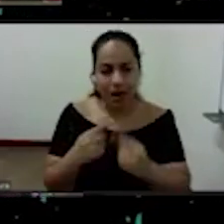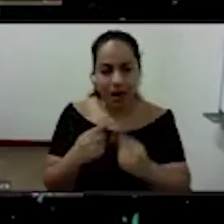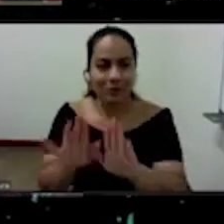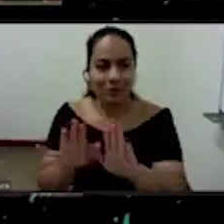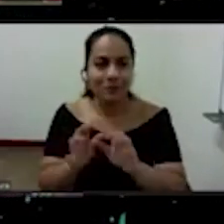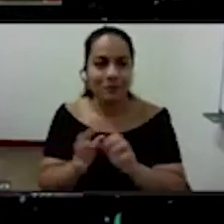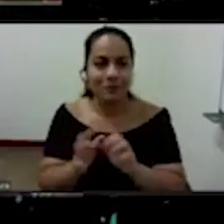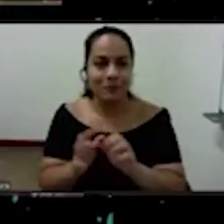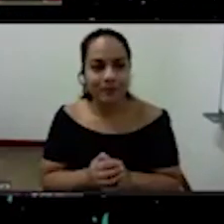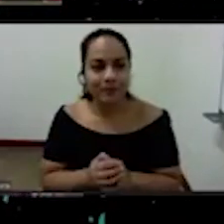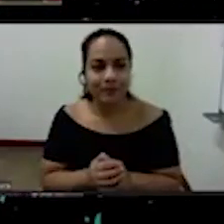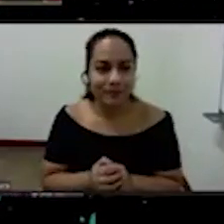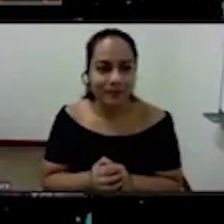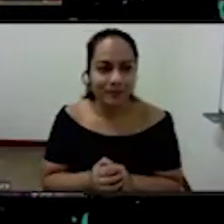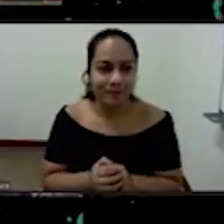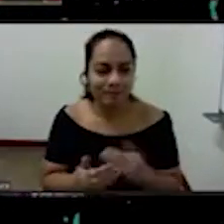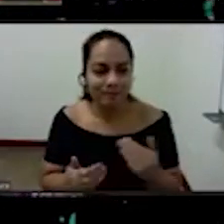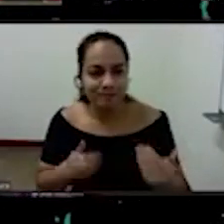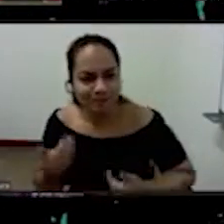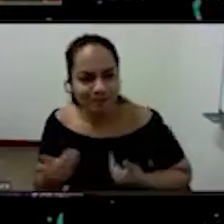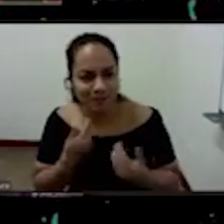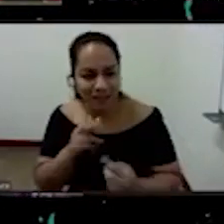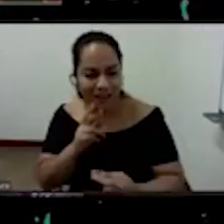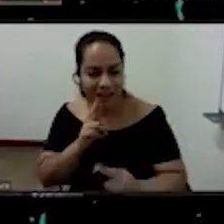placer de la alteración